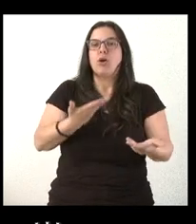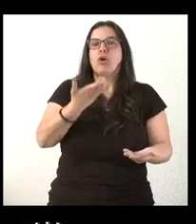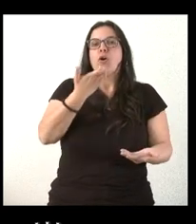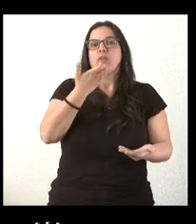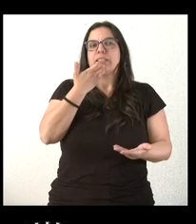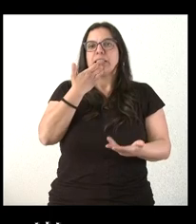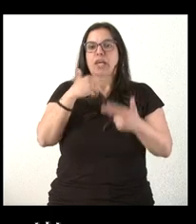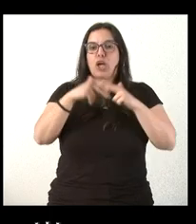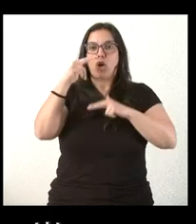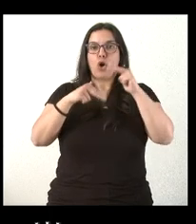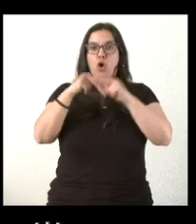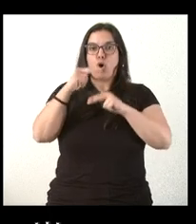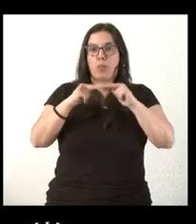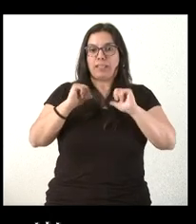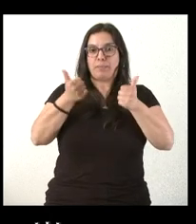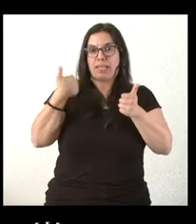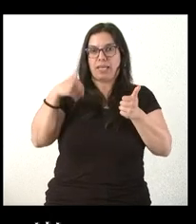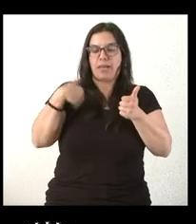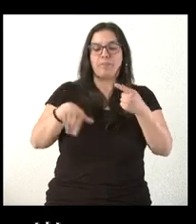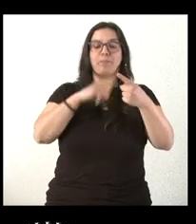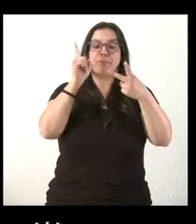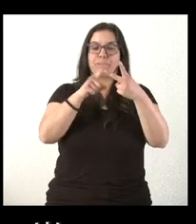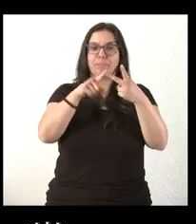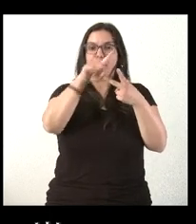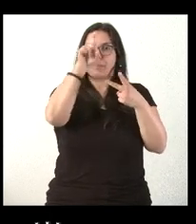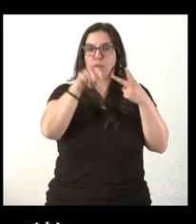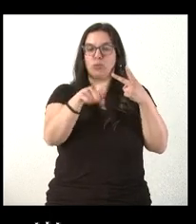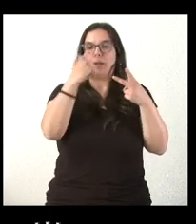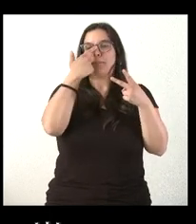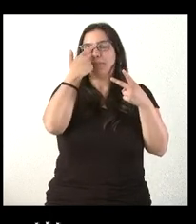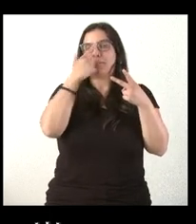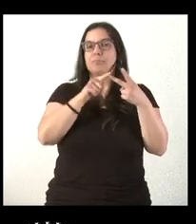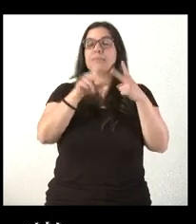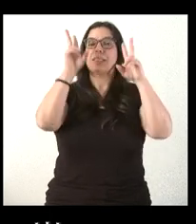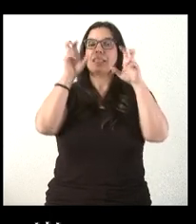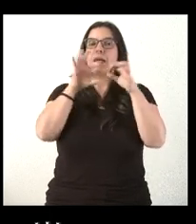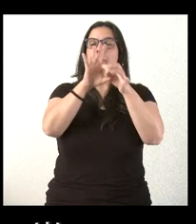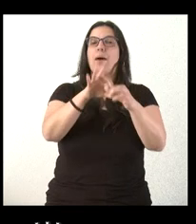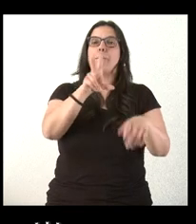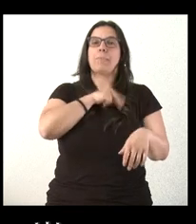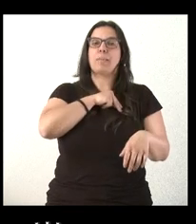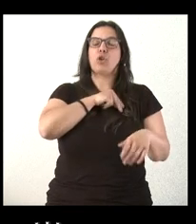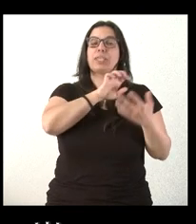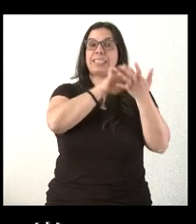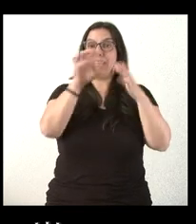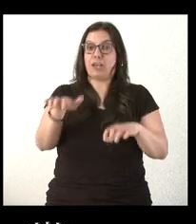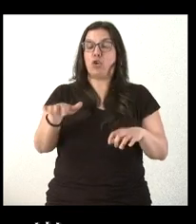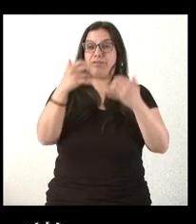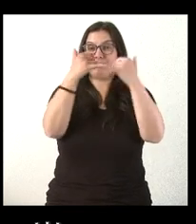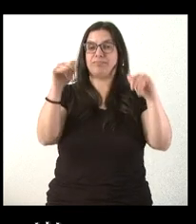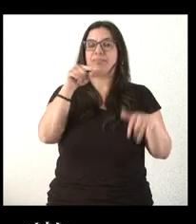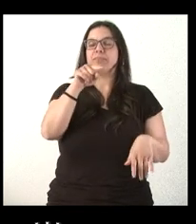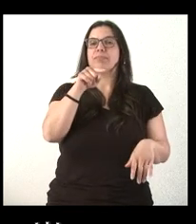más obras tras esta urbanización. Y la segunda de mis preguntas era, en lo referente a los premios Castilla y León,